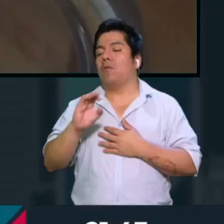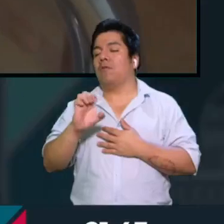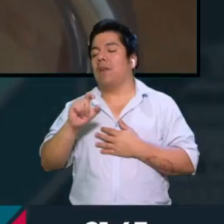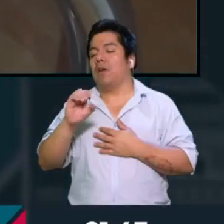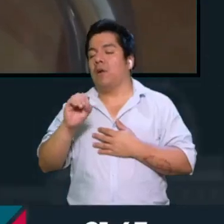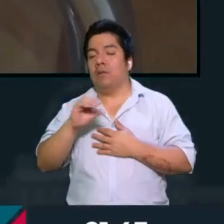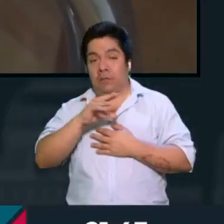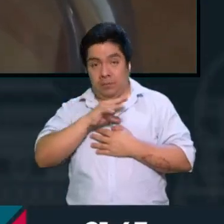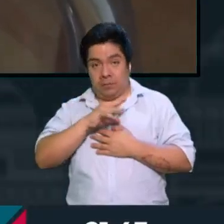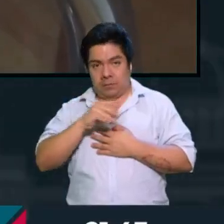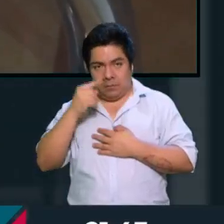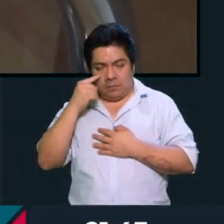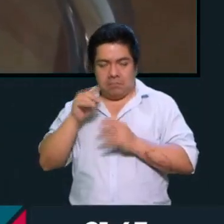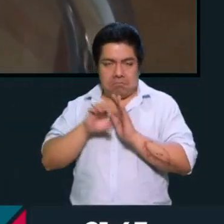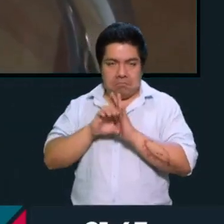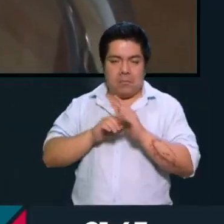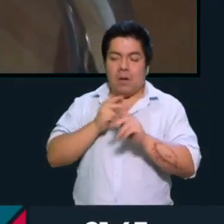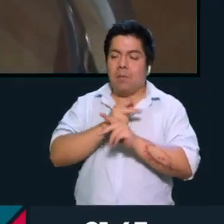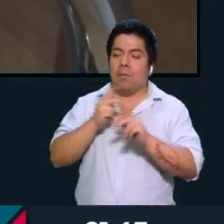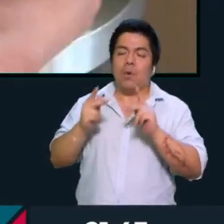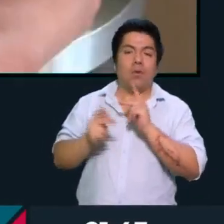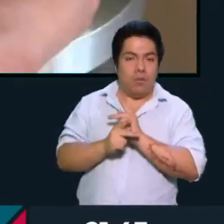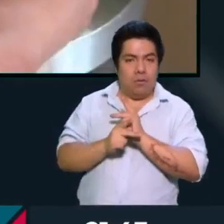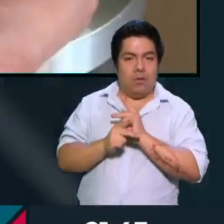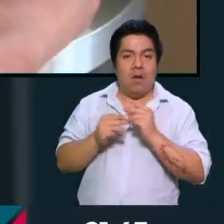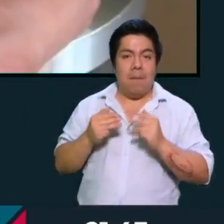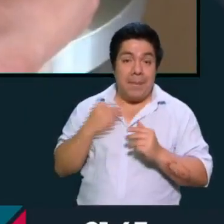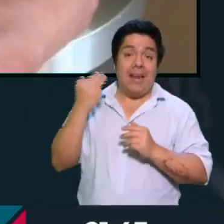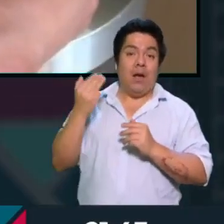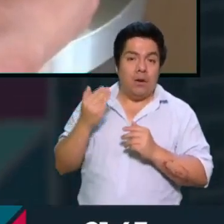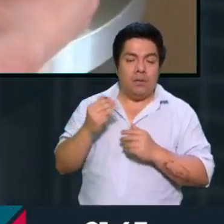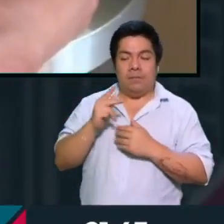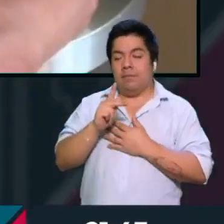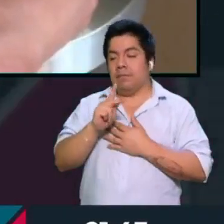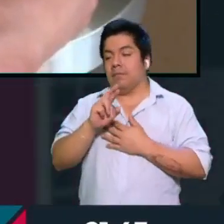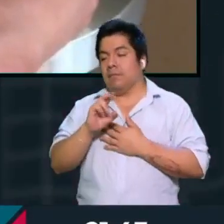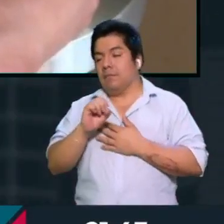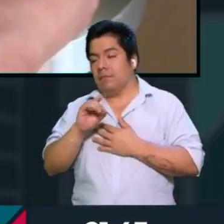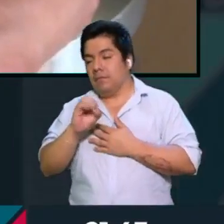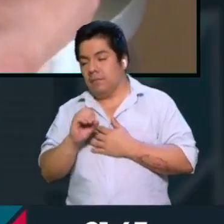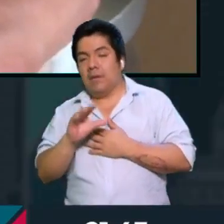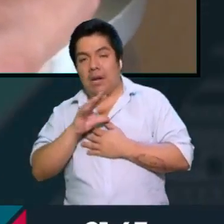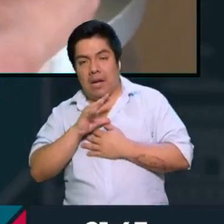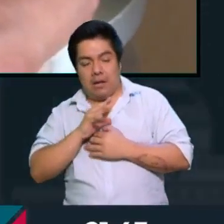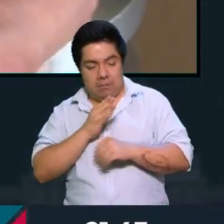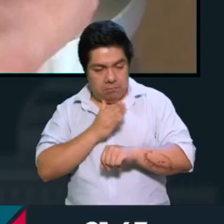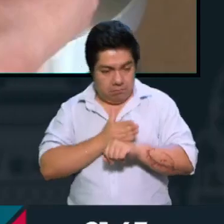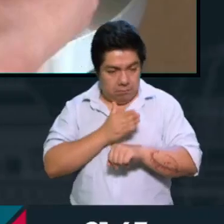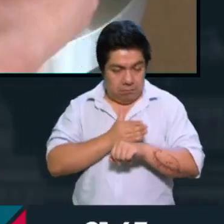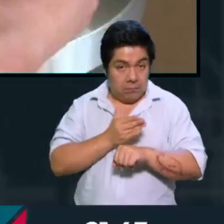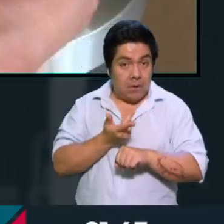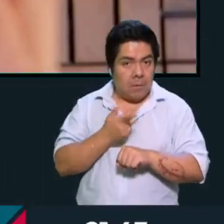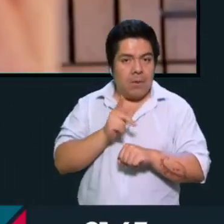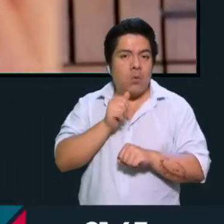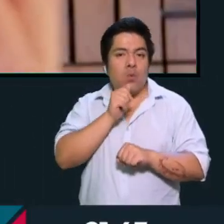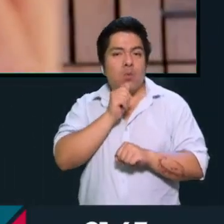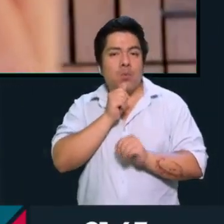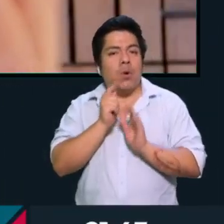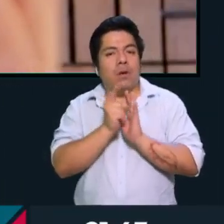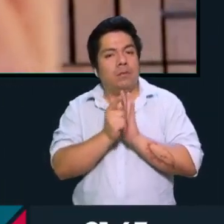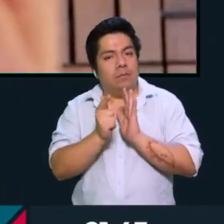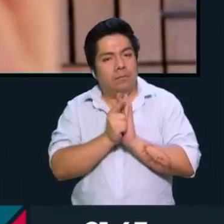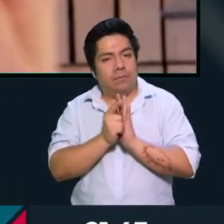los productos milagro, la Profeco tiene una guía y ya lo sanciona, pero no hay una ley que esté